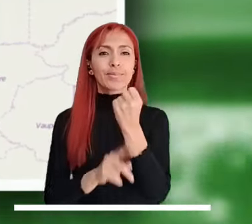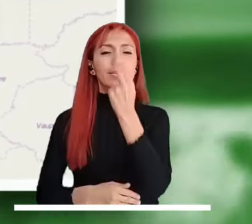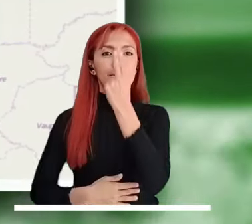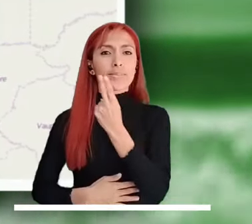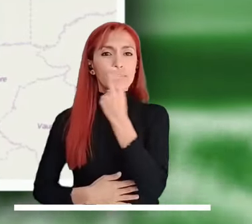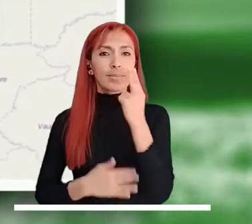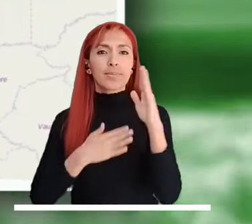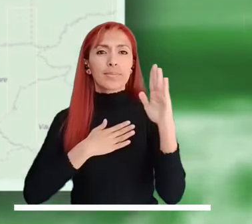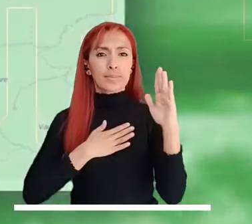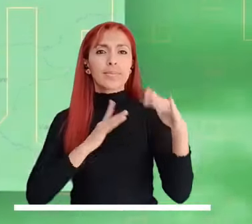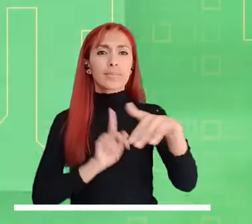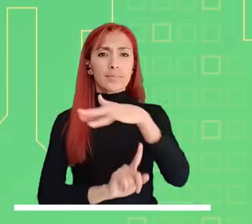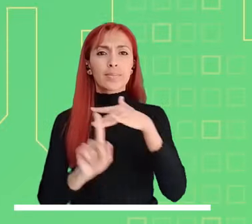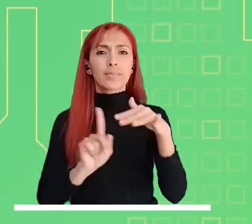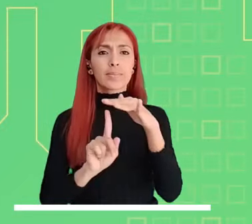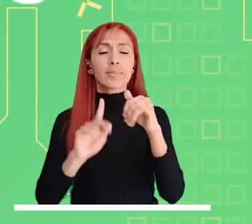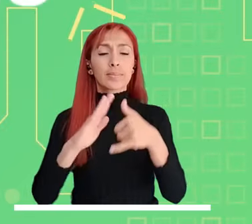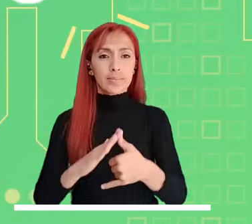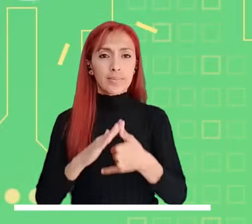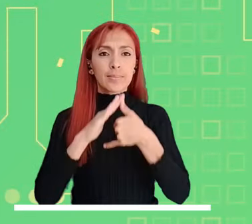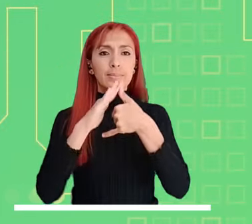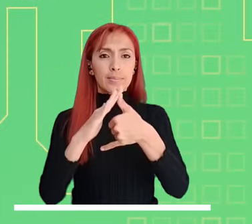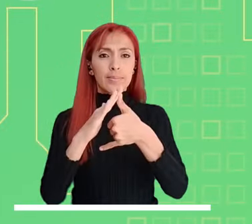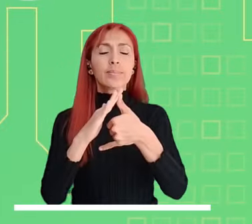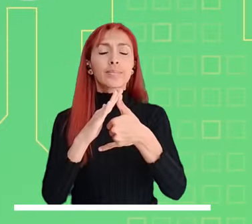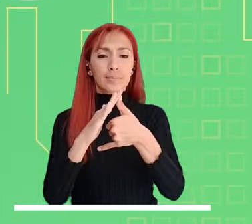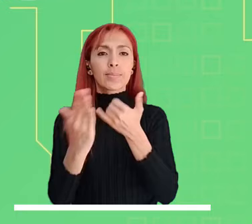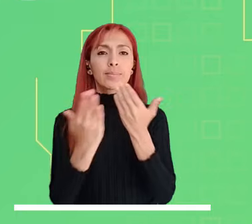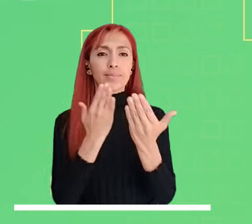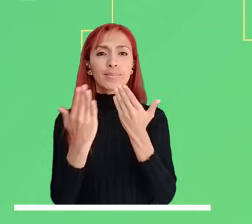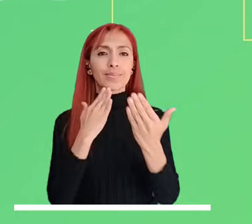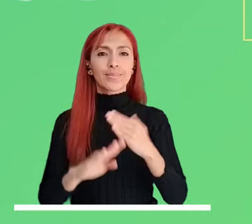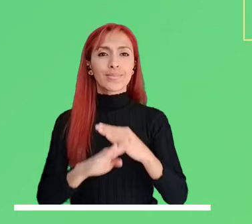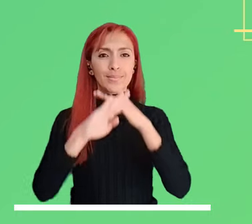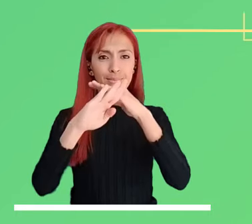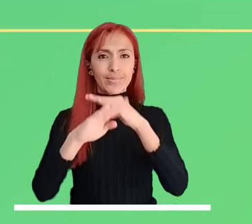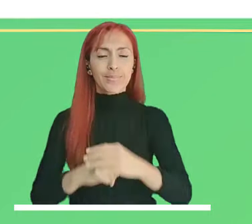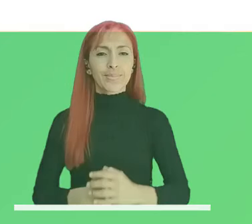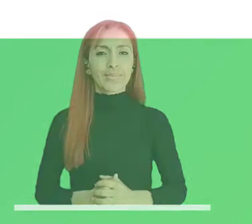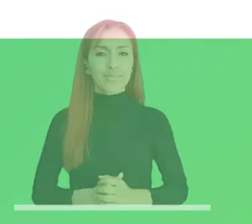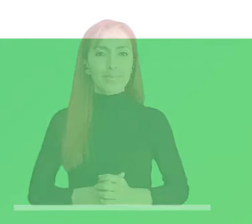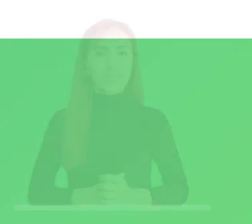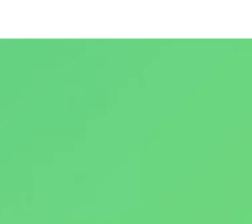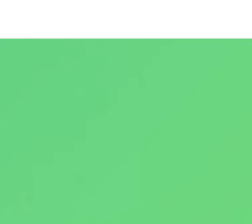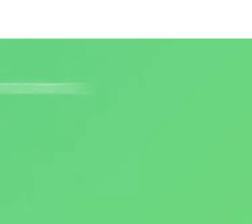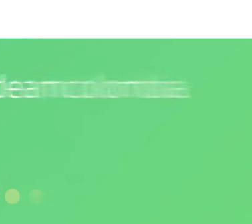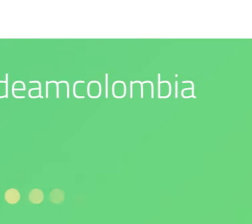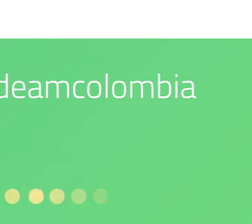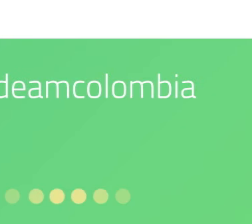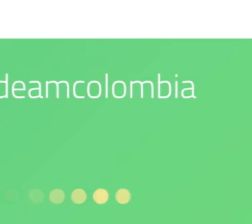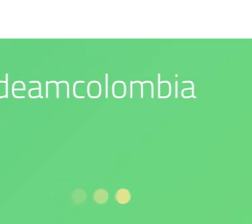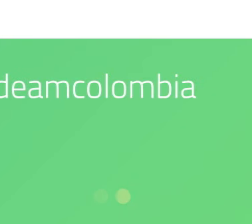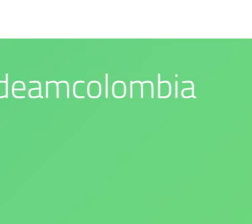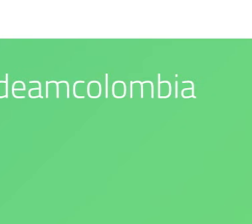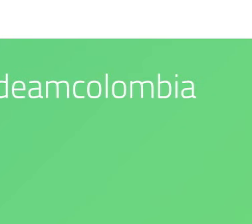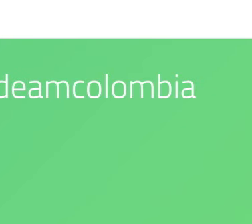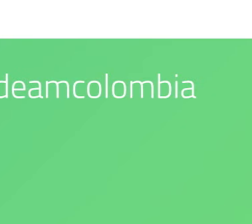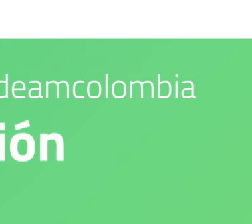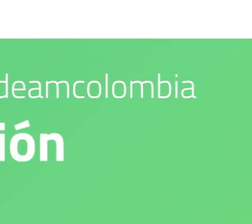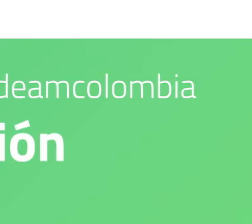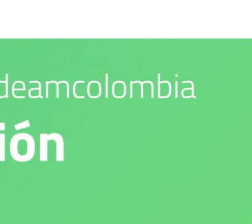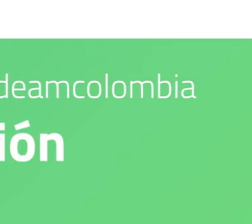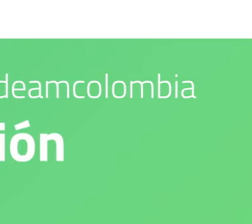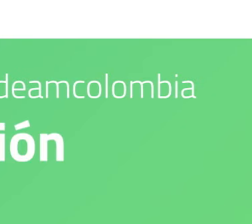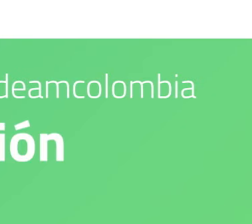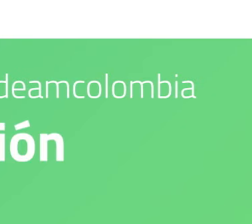Caquetá y Putumayo. Síguenos en nuestras redes sociales. Nuestro compromiso es con el medio ambiente. IDEAM